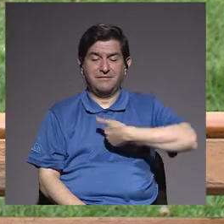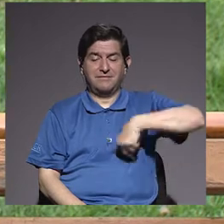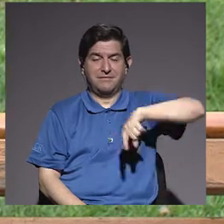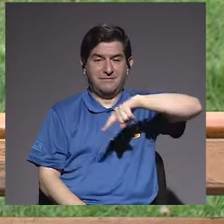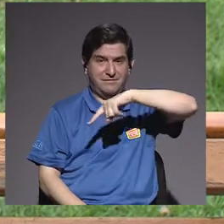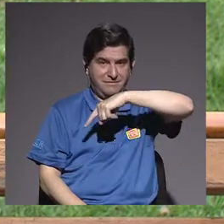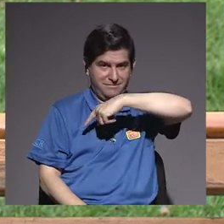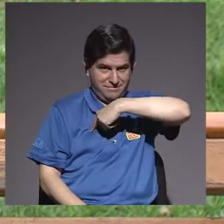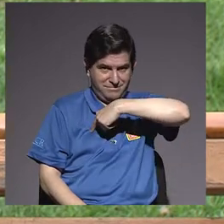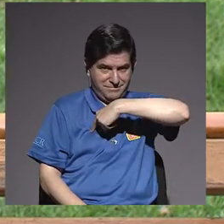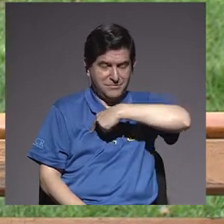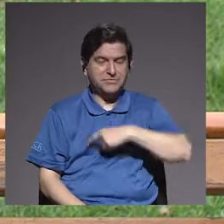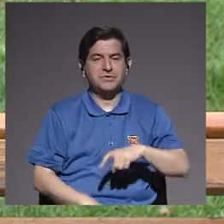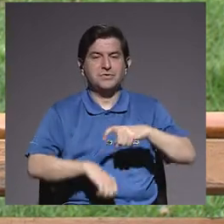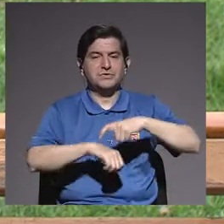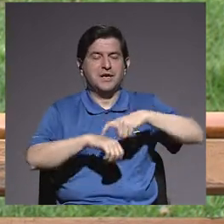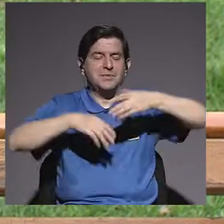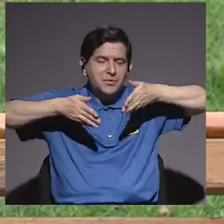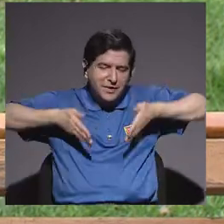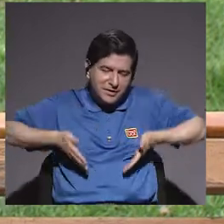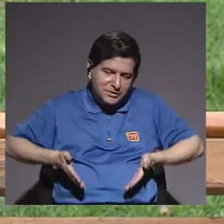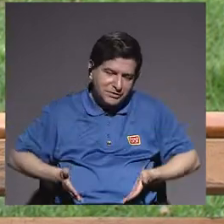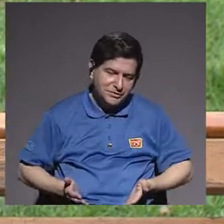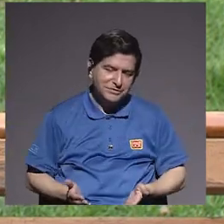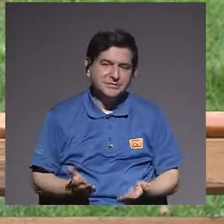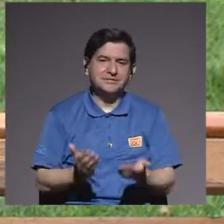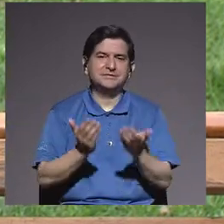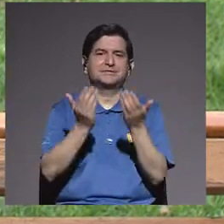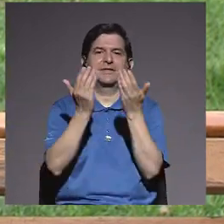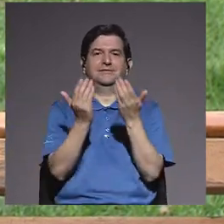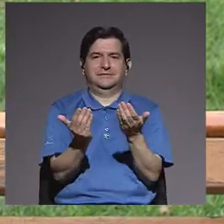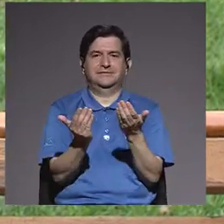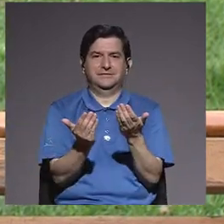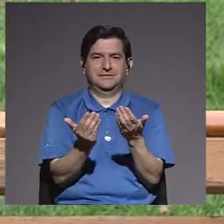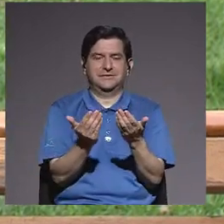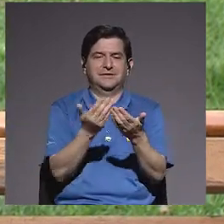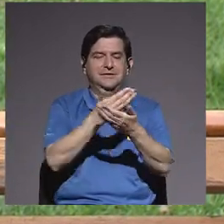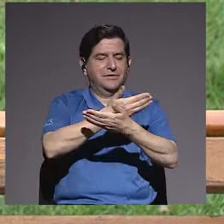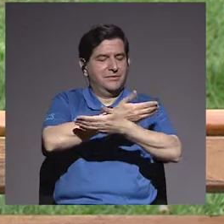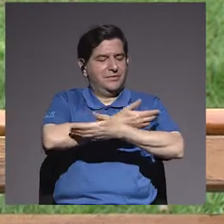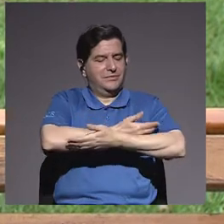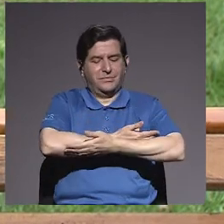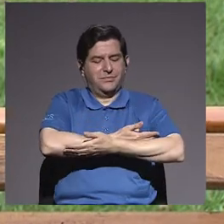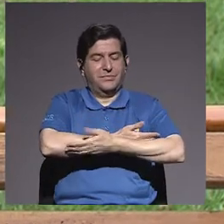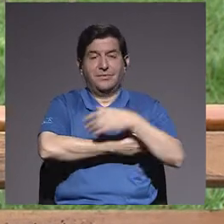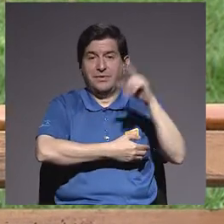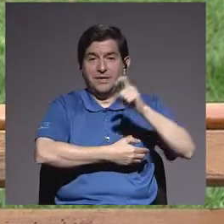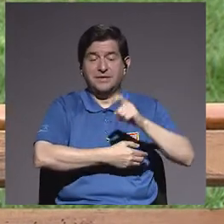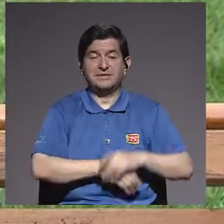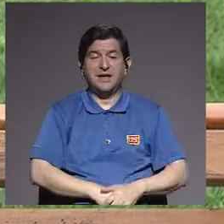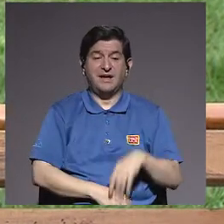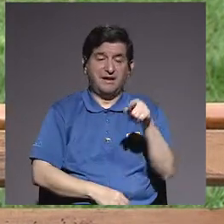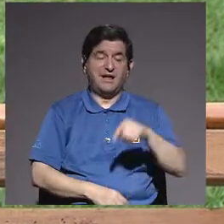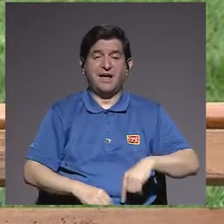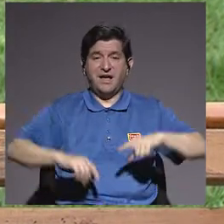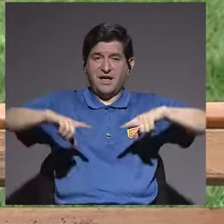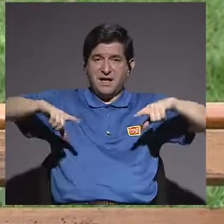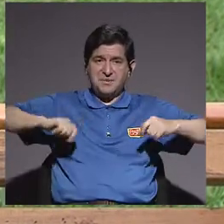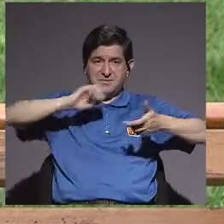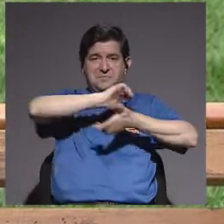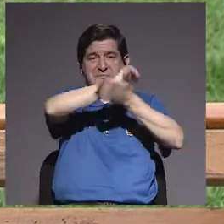nosotros cuando nacemos nos tienen que cambiar las